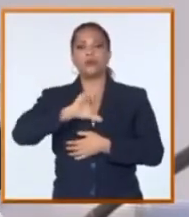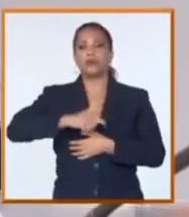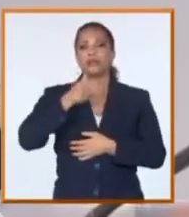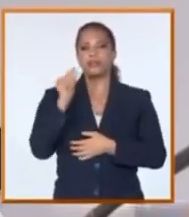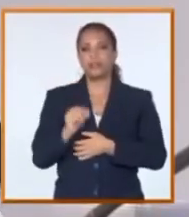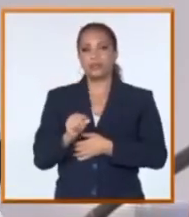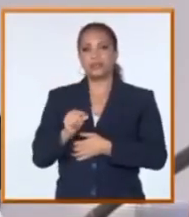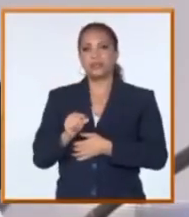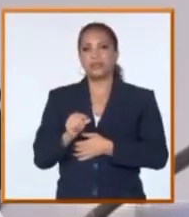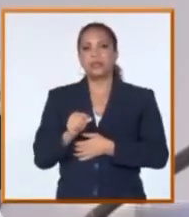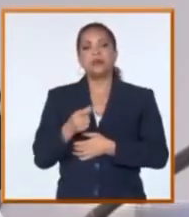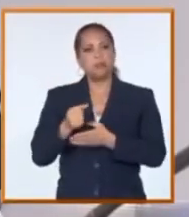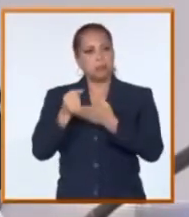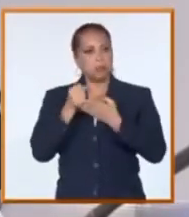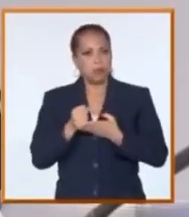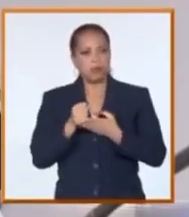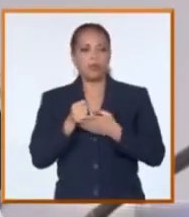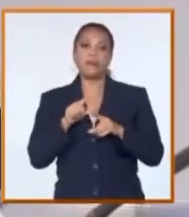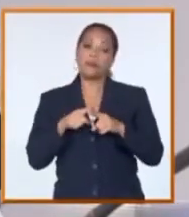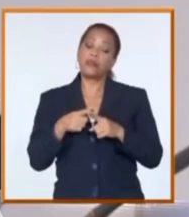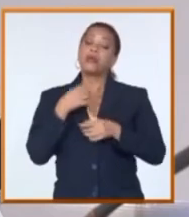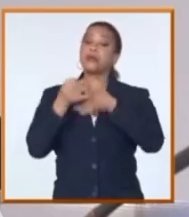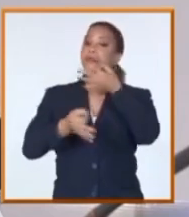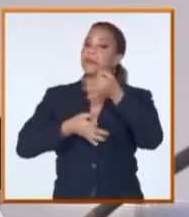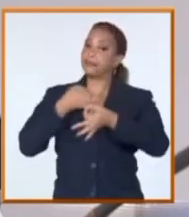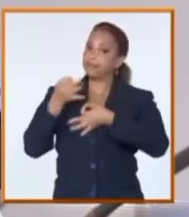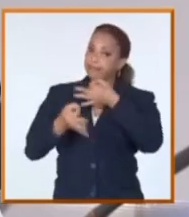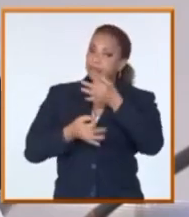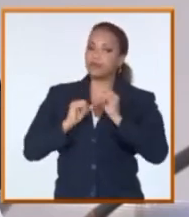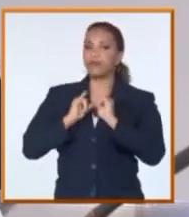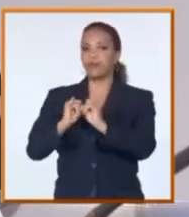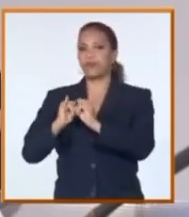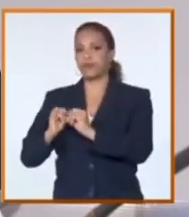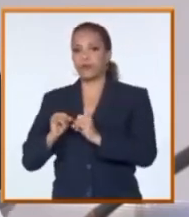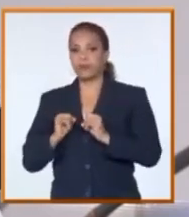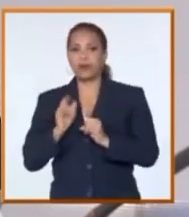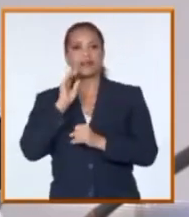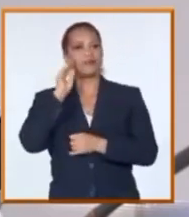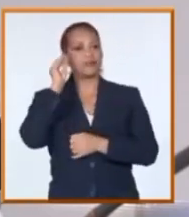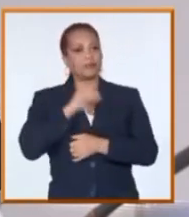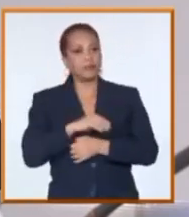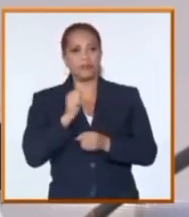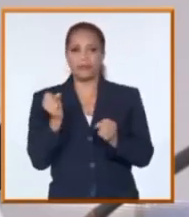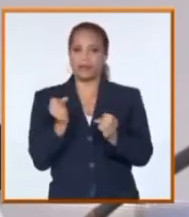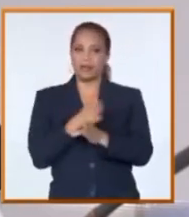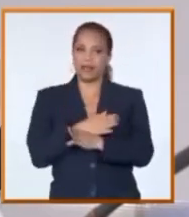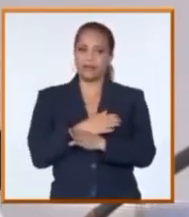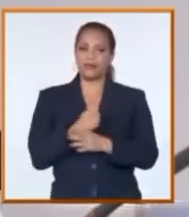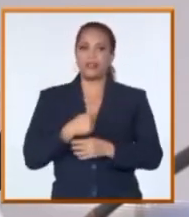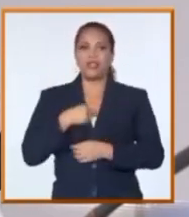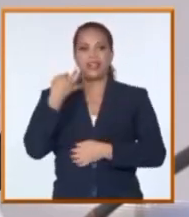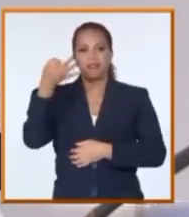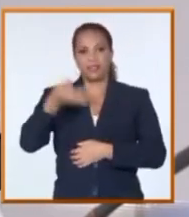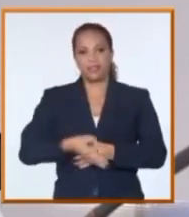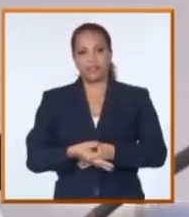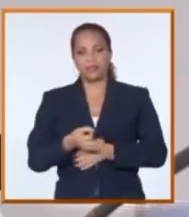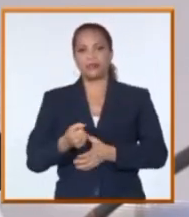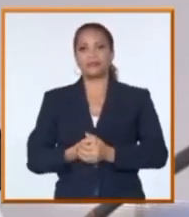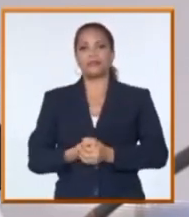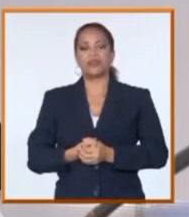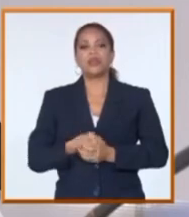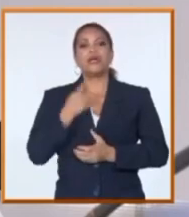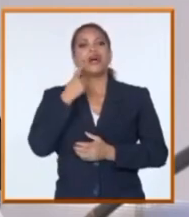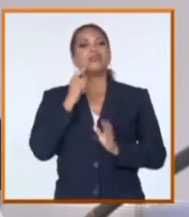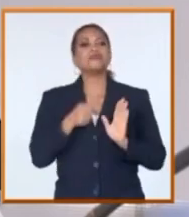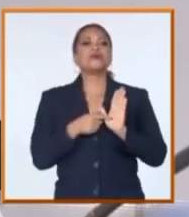enfrentar este proceso. Solo que hay que darle todos los elementos, hay que brindarle información para que se vean las potencialidades reales. O sea, esto va a transparentar los pagos que se